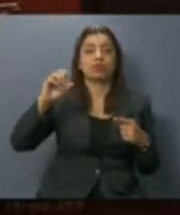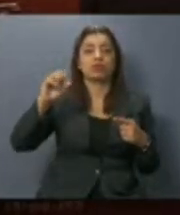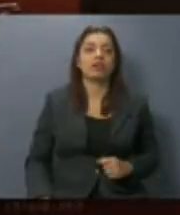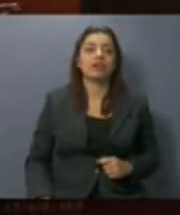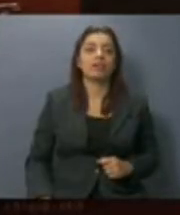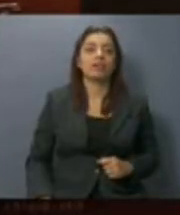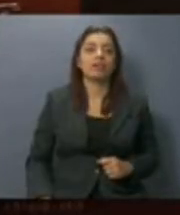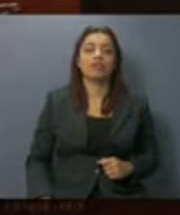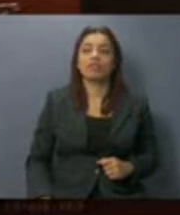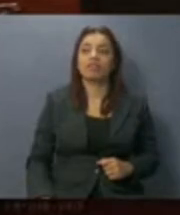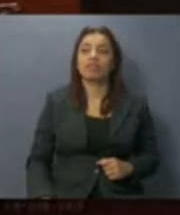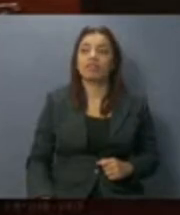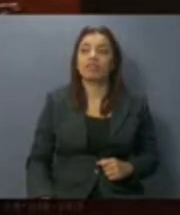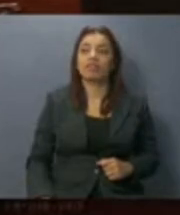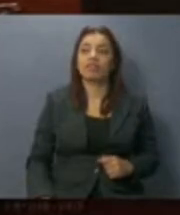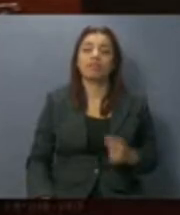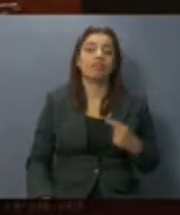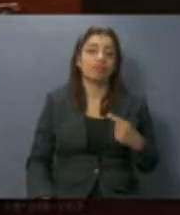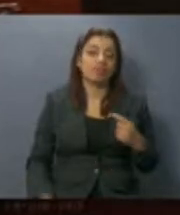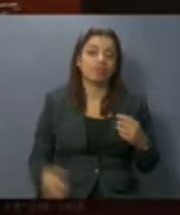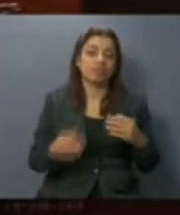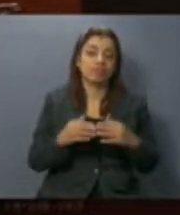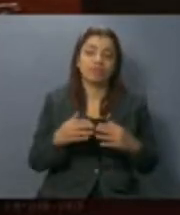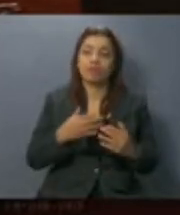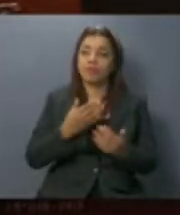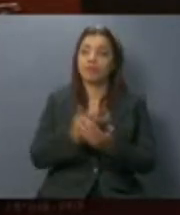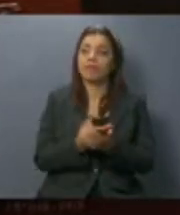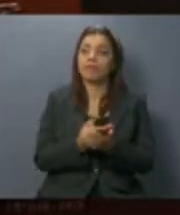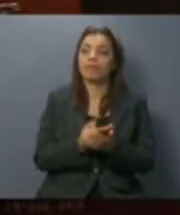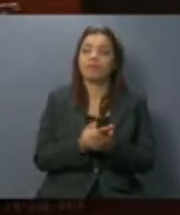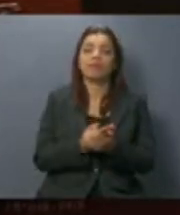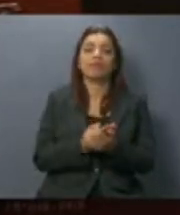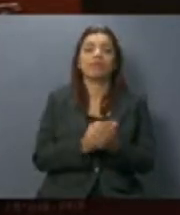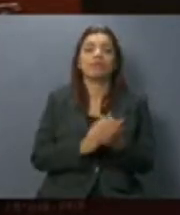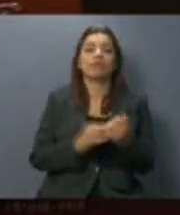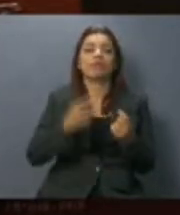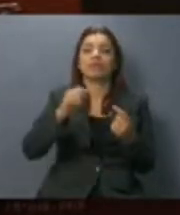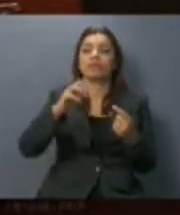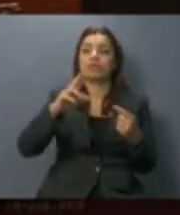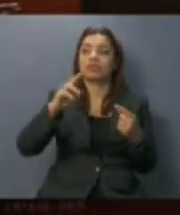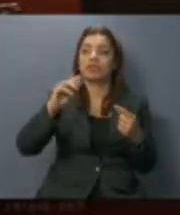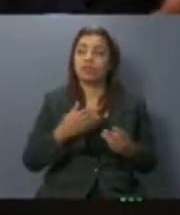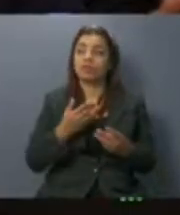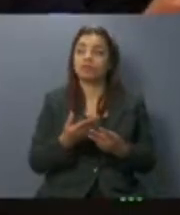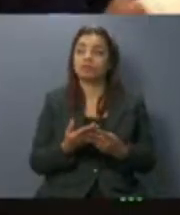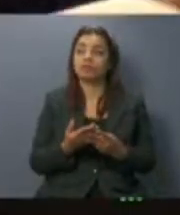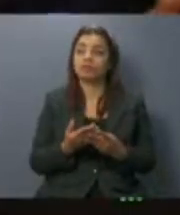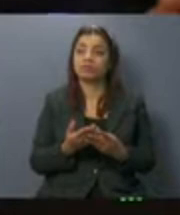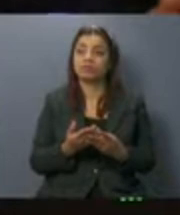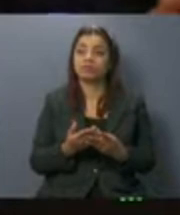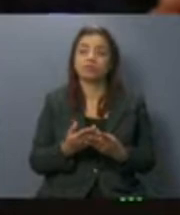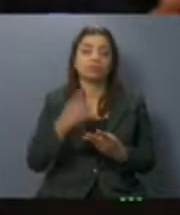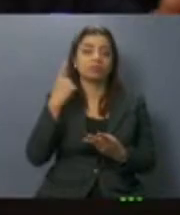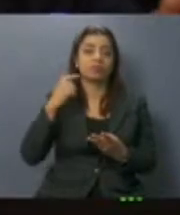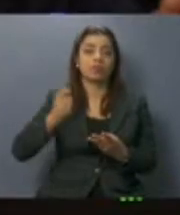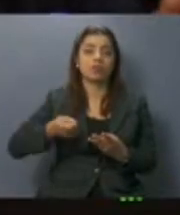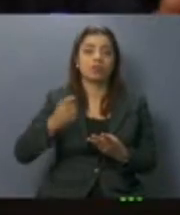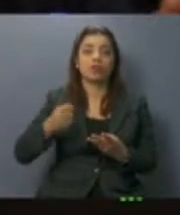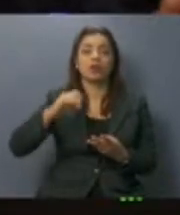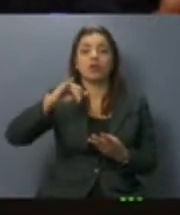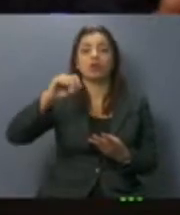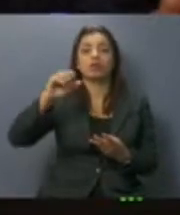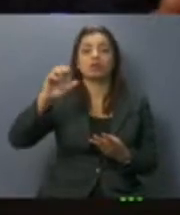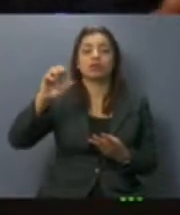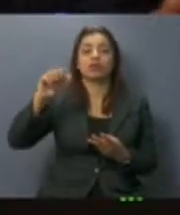La propuesta también del abogado Héctor Nahum Martía García. Del abogado José Ángel